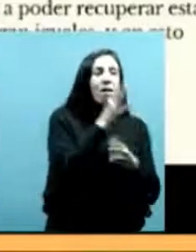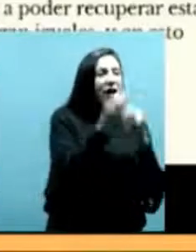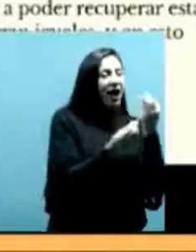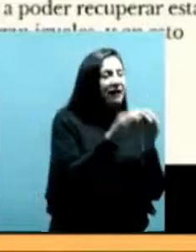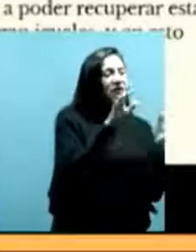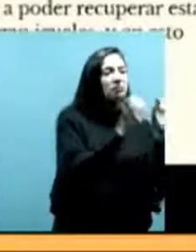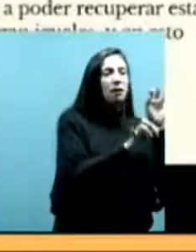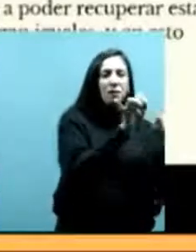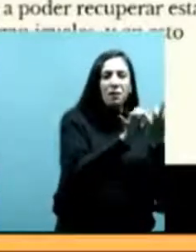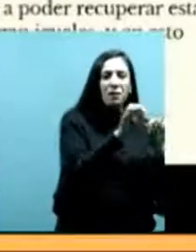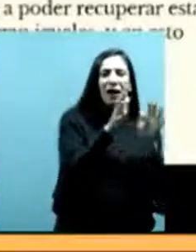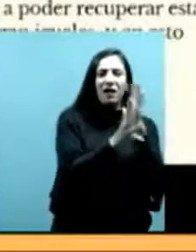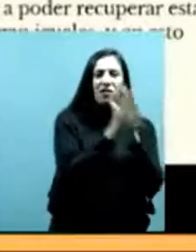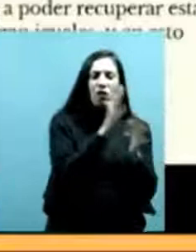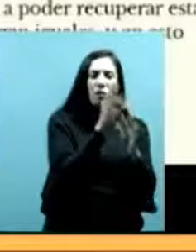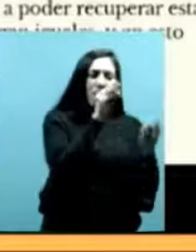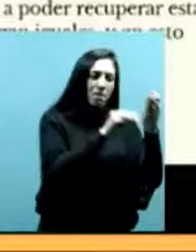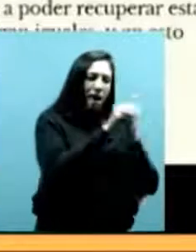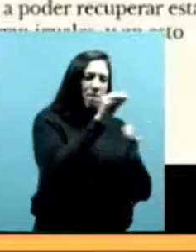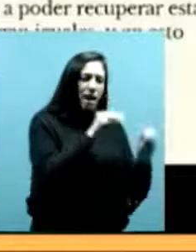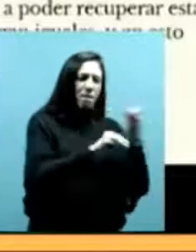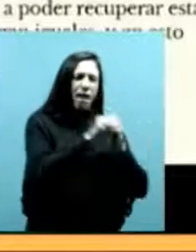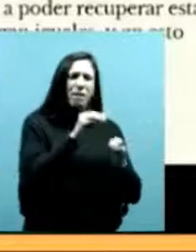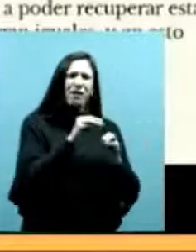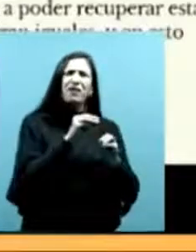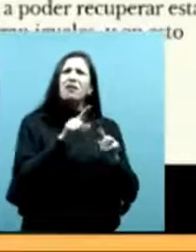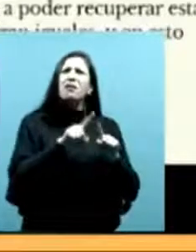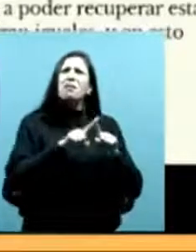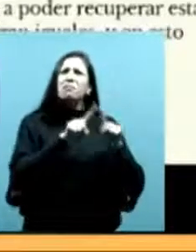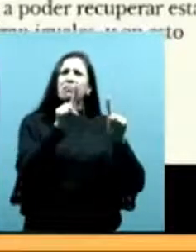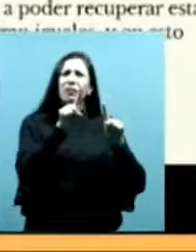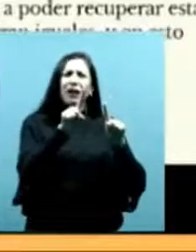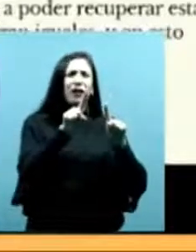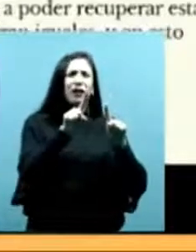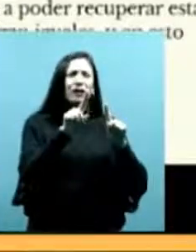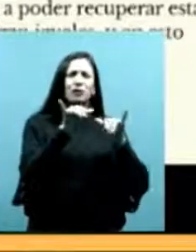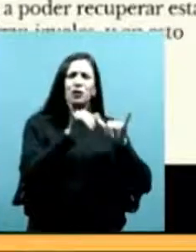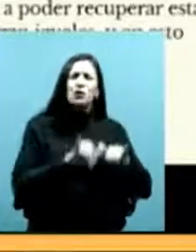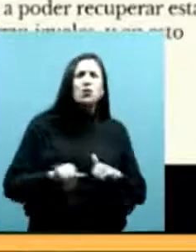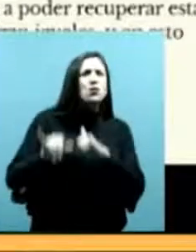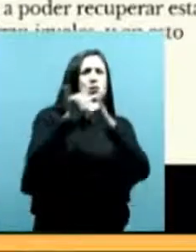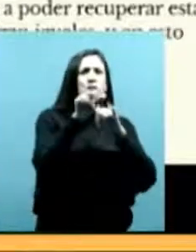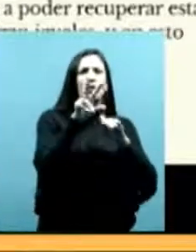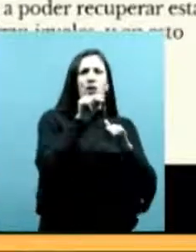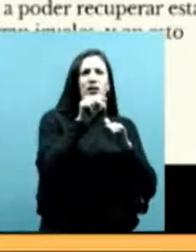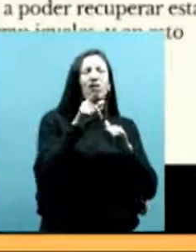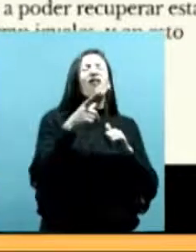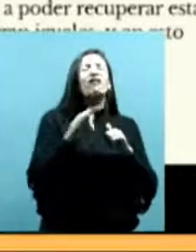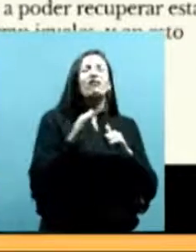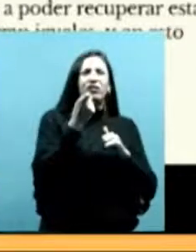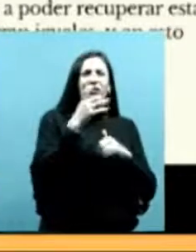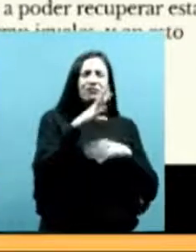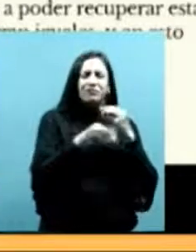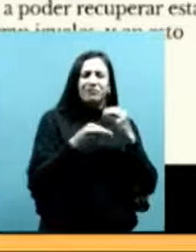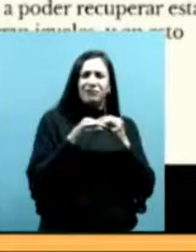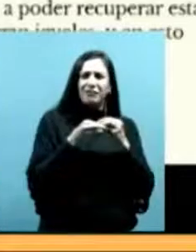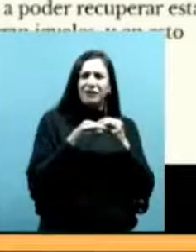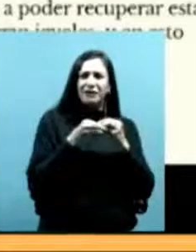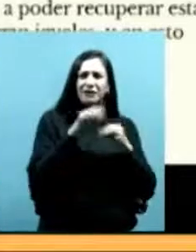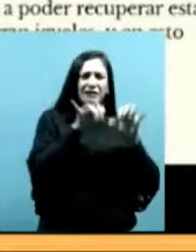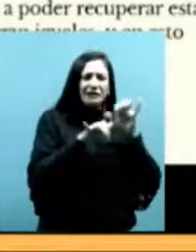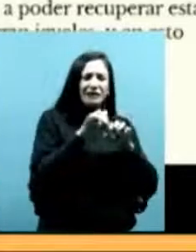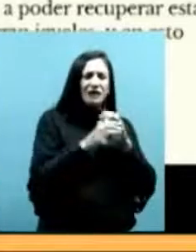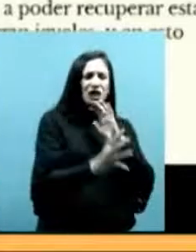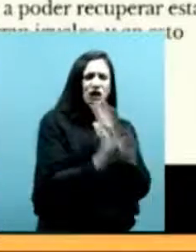empieza directamente a denunciar la desigualdad. Esto lo dice Martiñano Nahuelkir. Y Martiñano Nahuelkir también menciona